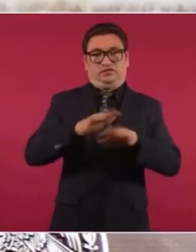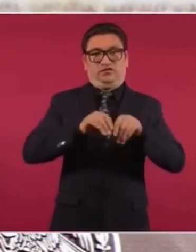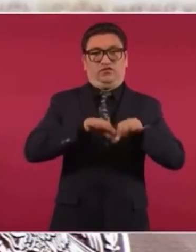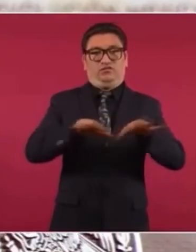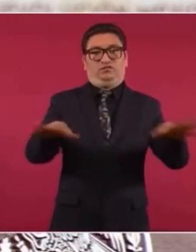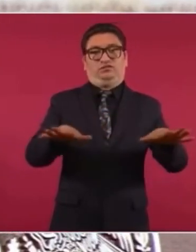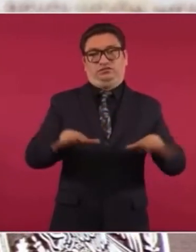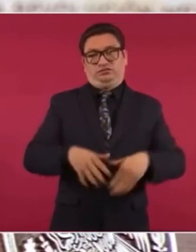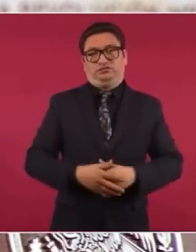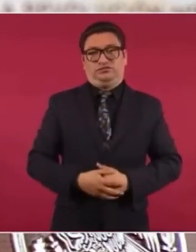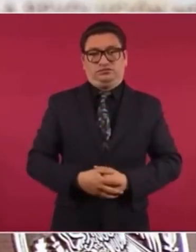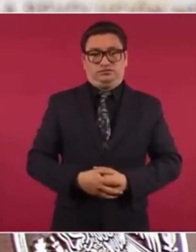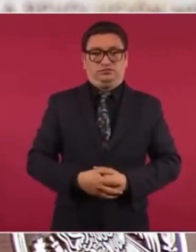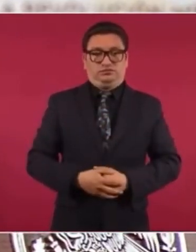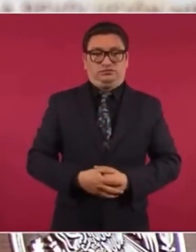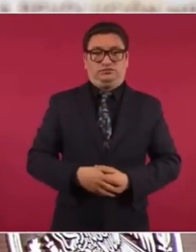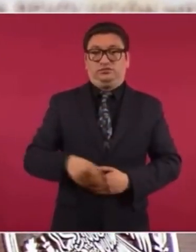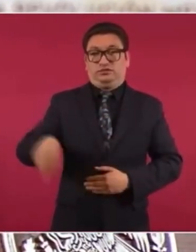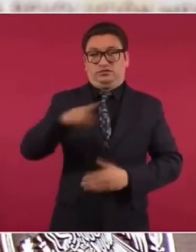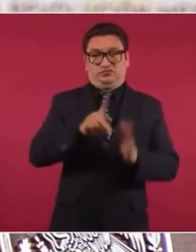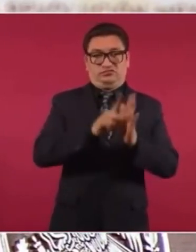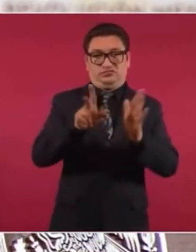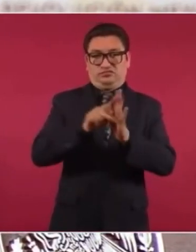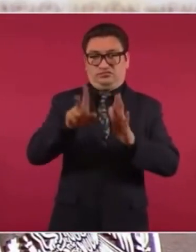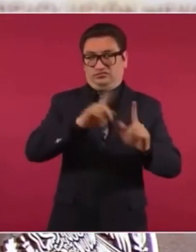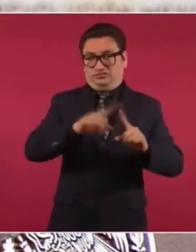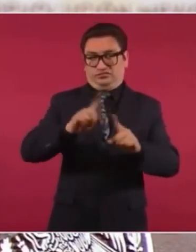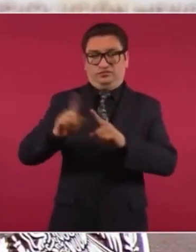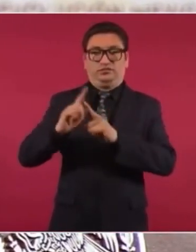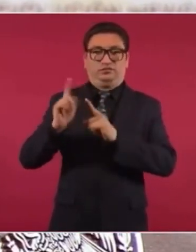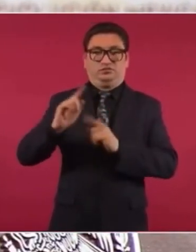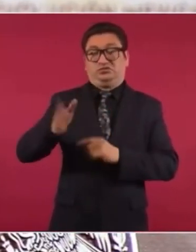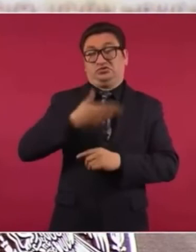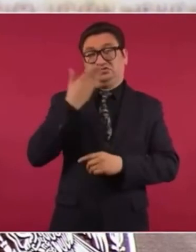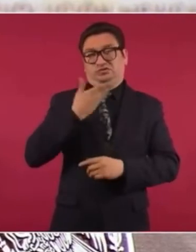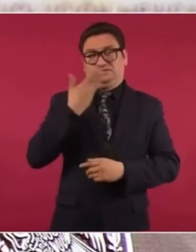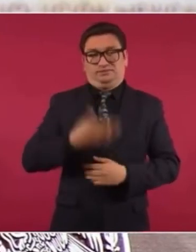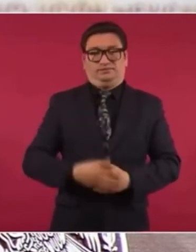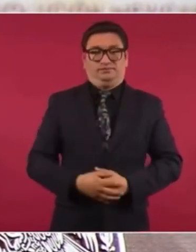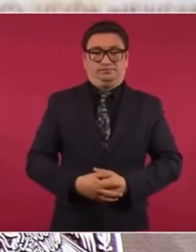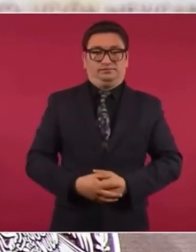de los medios de comunicación convencionales.